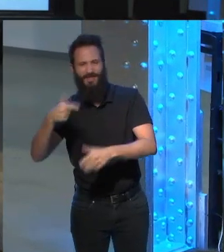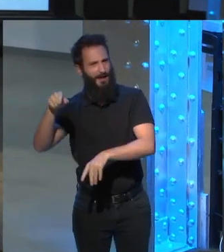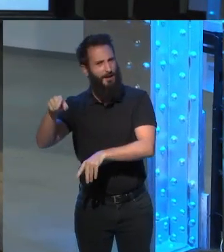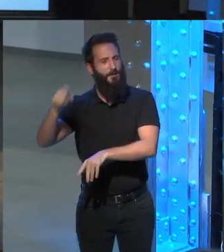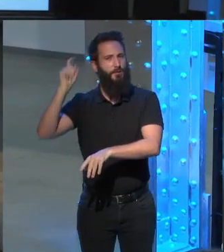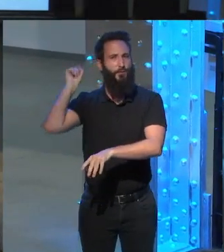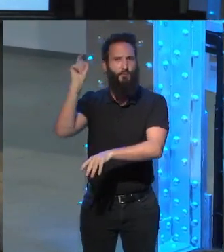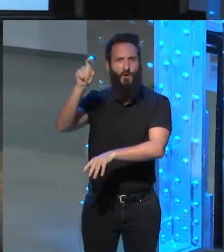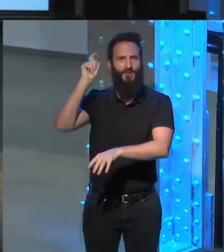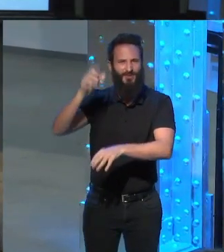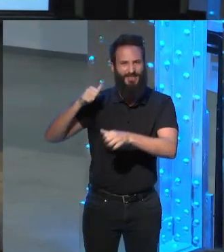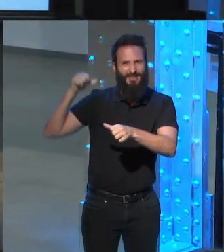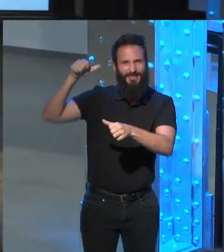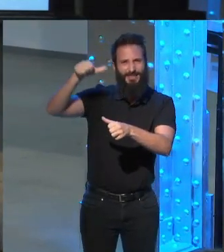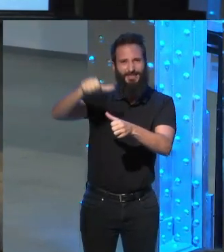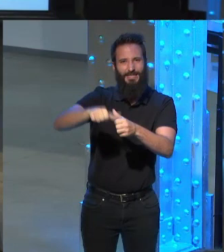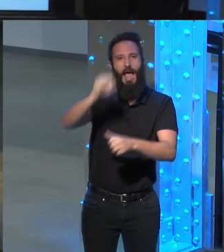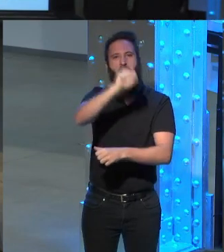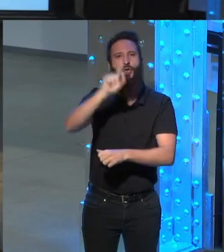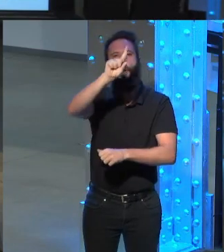desde el año 1955,